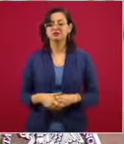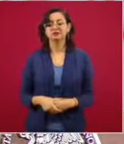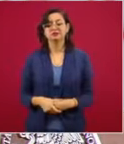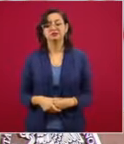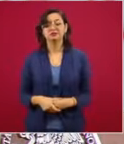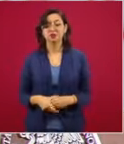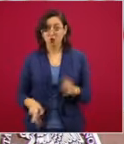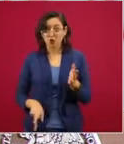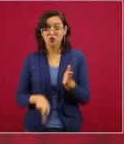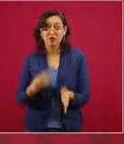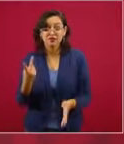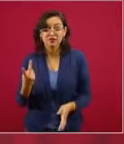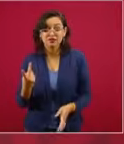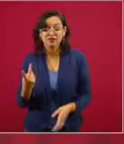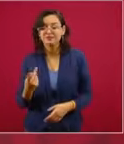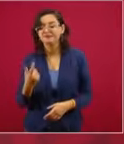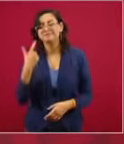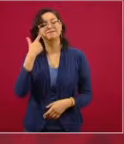queremos eso.